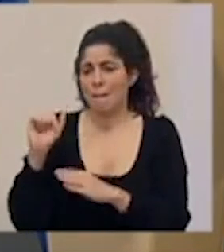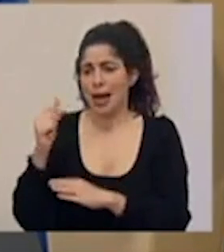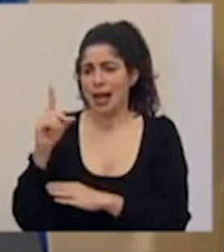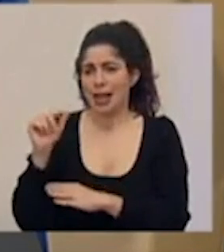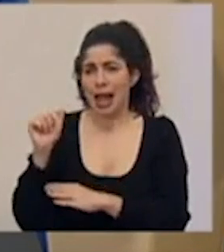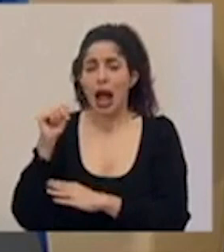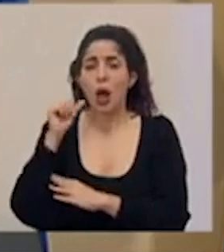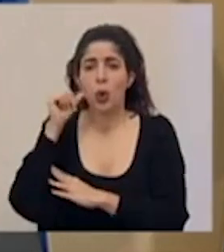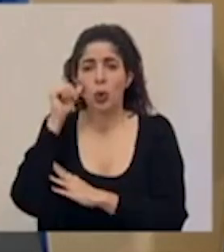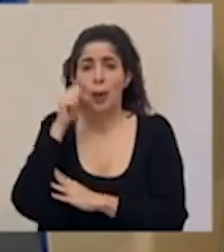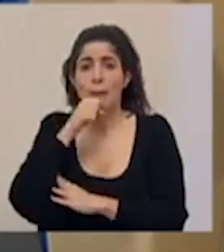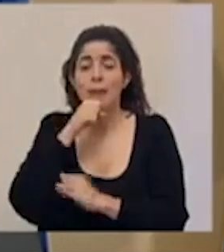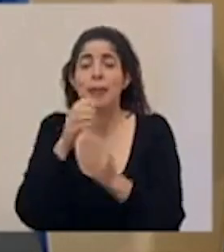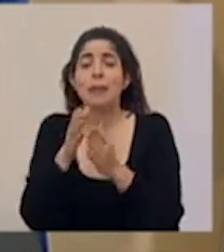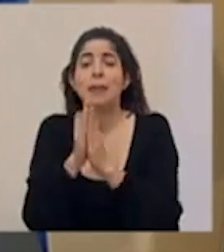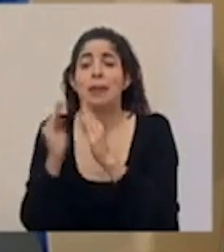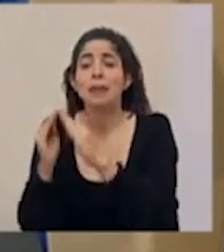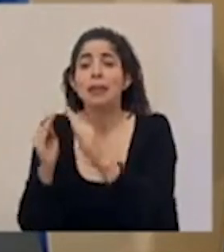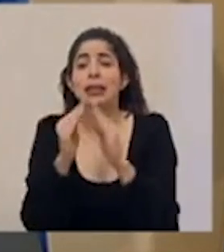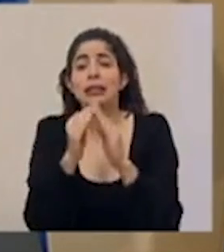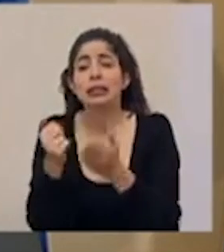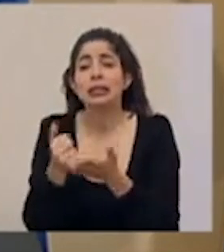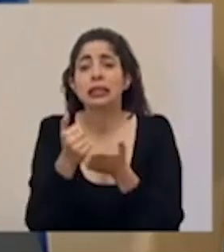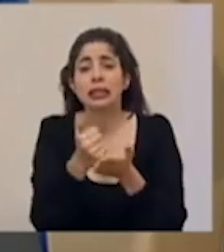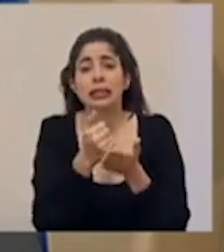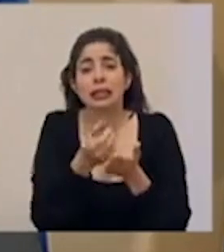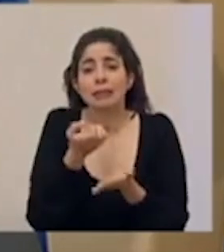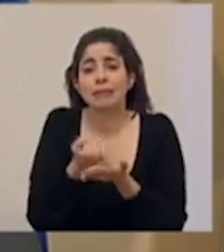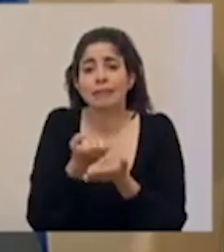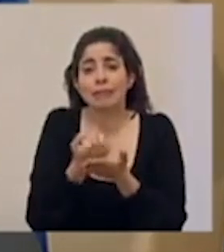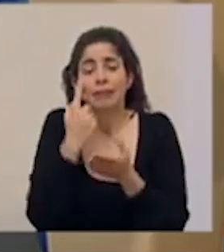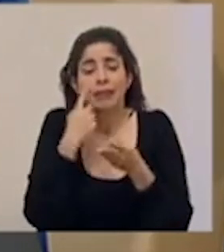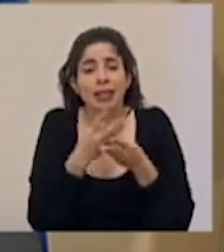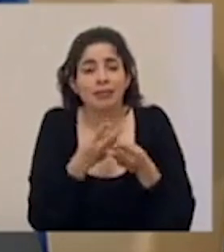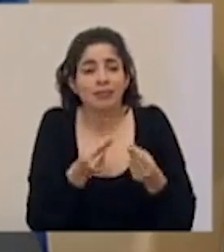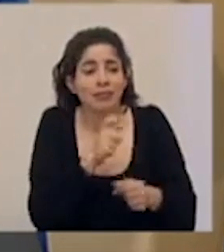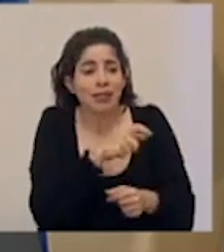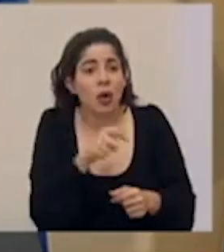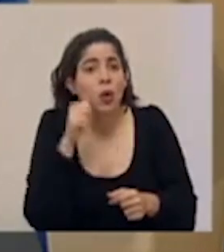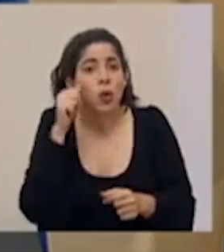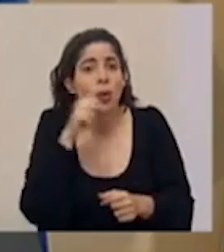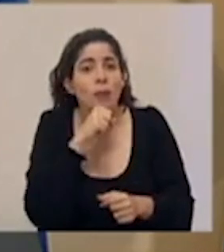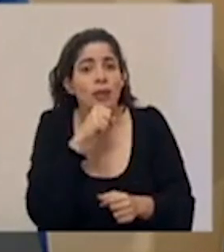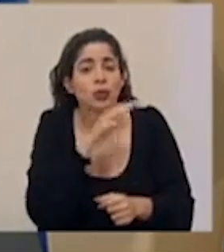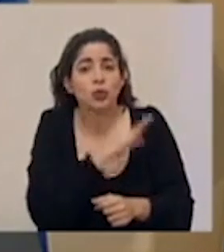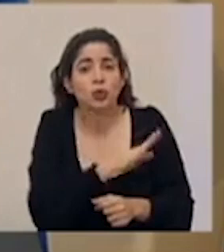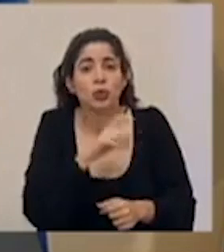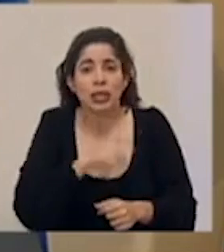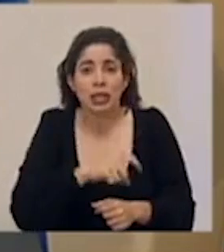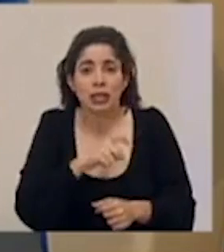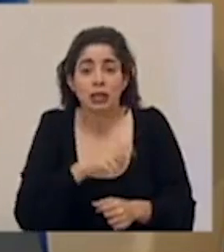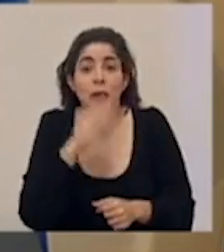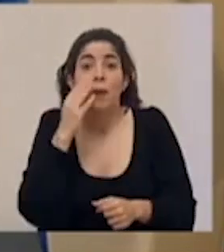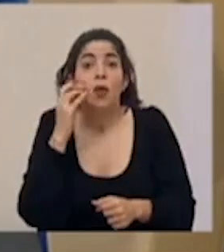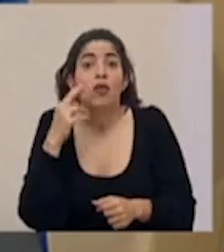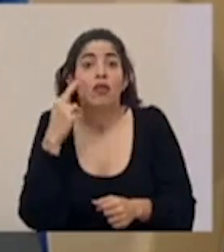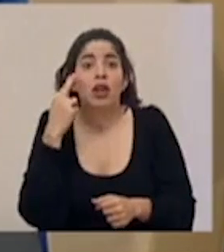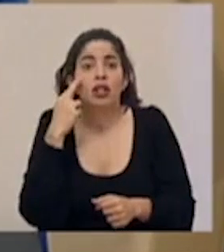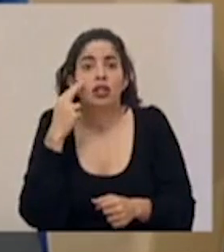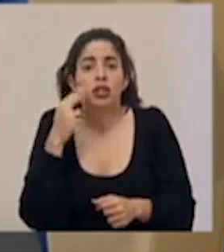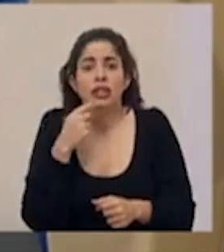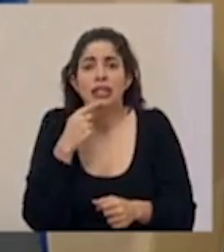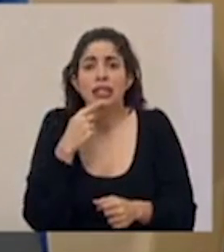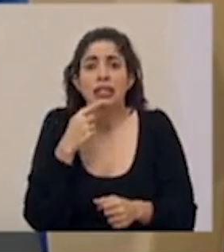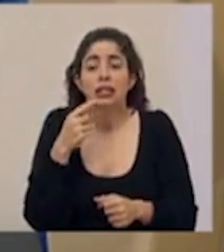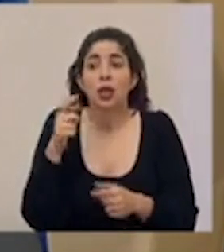adulto mayor solicitó a los vecinos ayuda para poder solventar las necesidades de los adultos mayores. Esto debido, al parecer, a la disminución